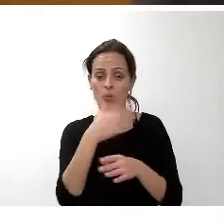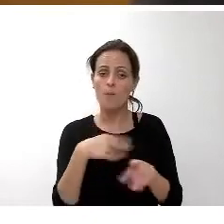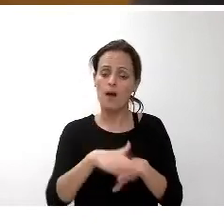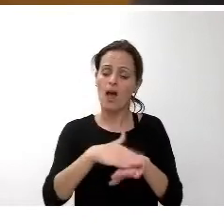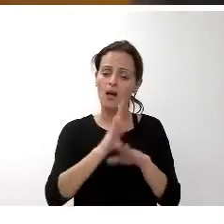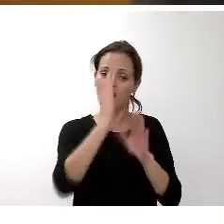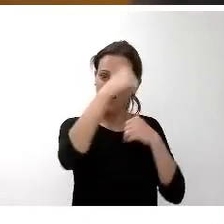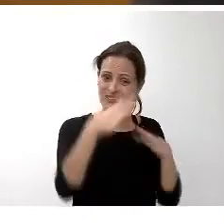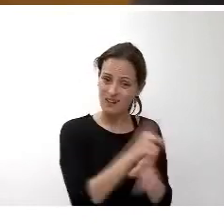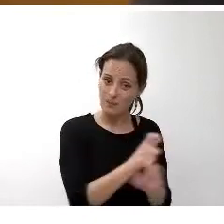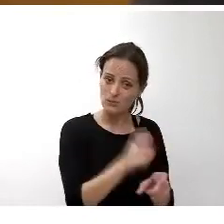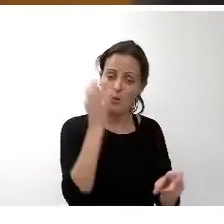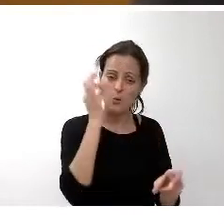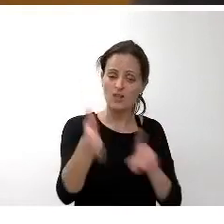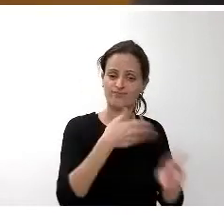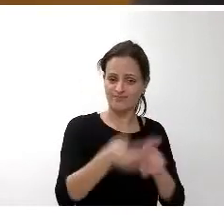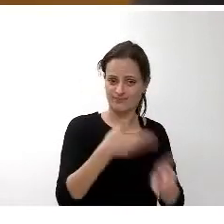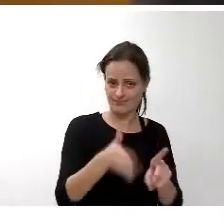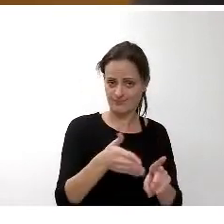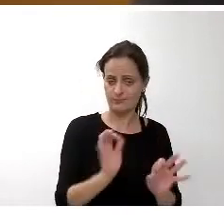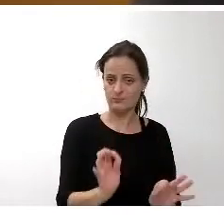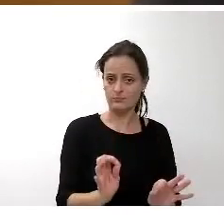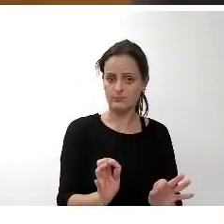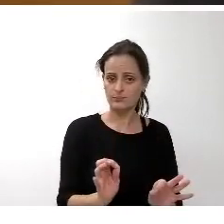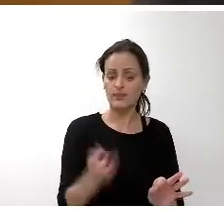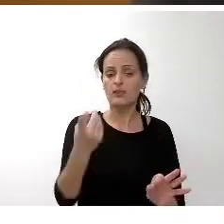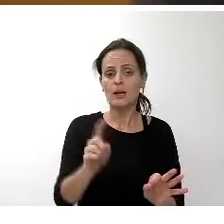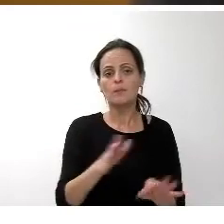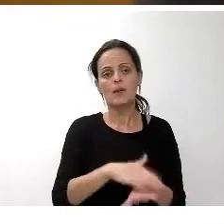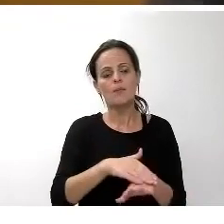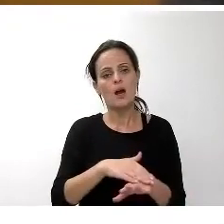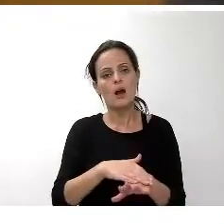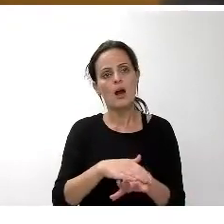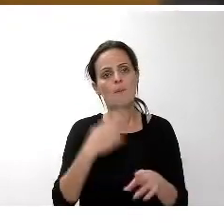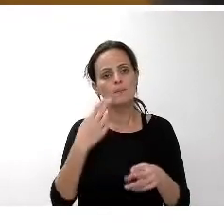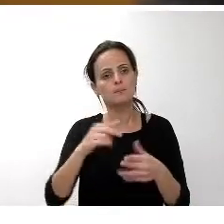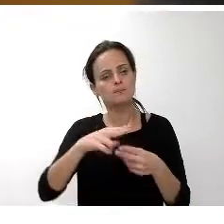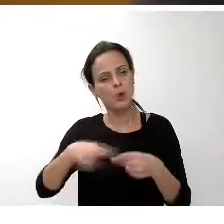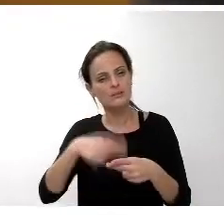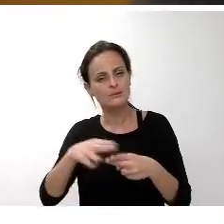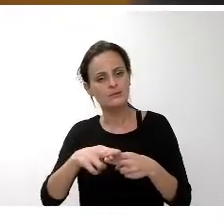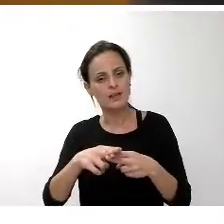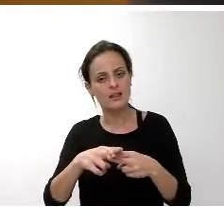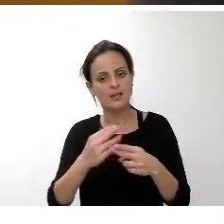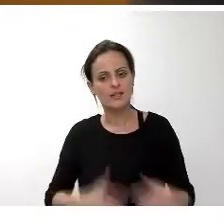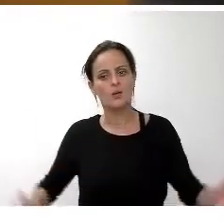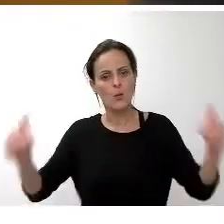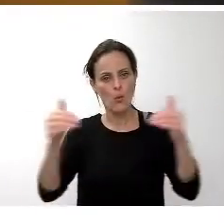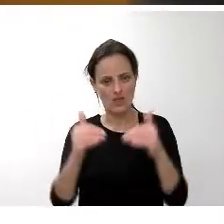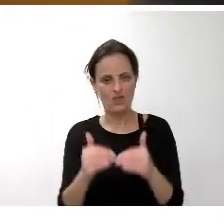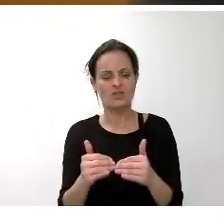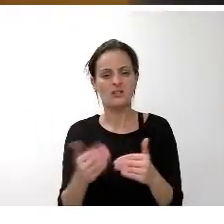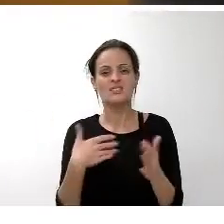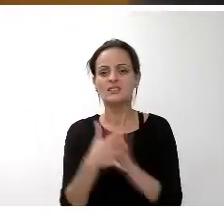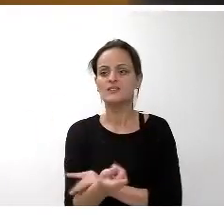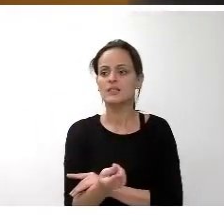se han consignado otros 327.000 de euros para acciones en materia de igualdad aparte de estos 5,1 es decir el